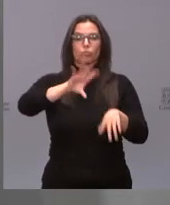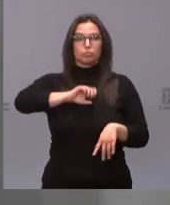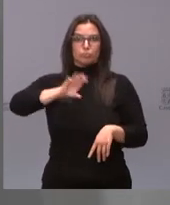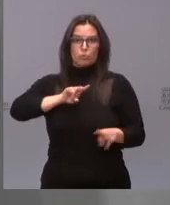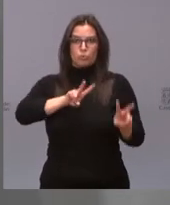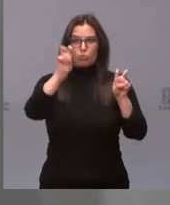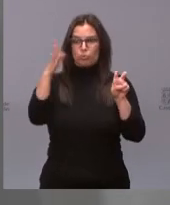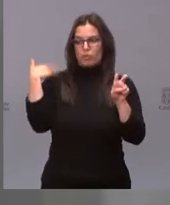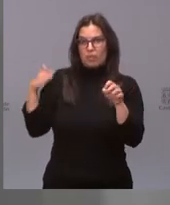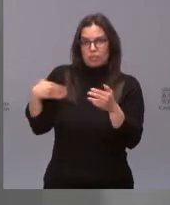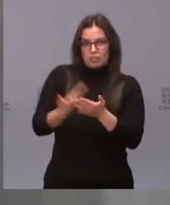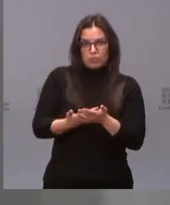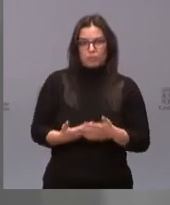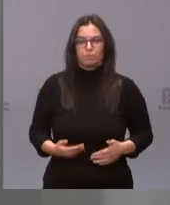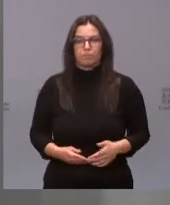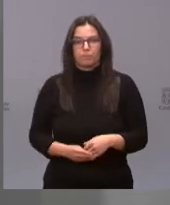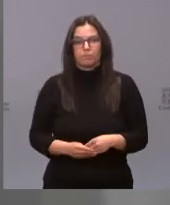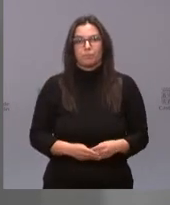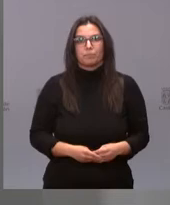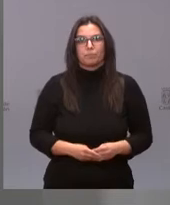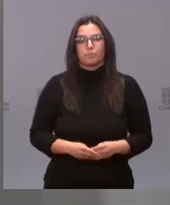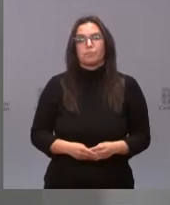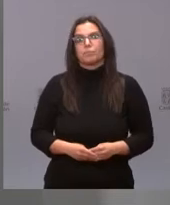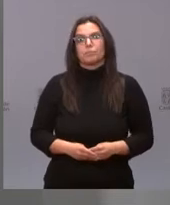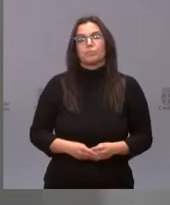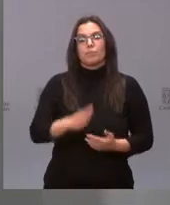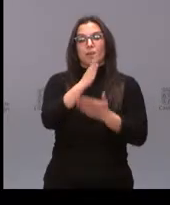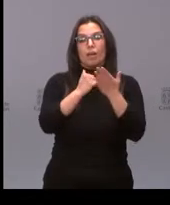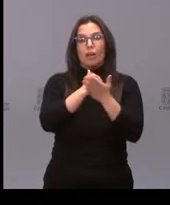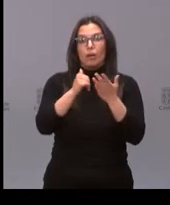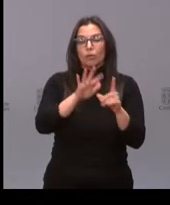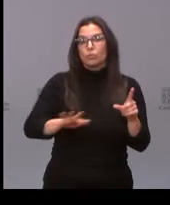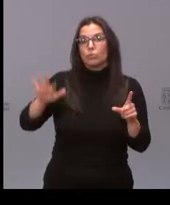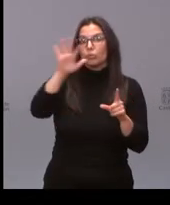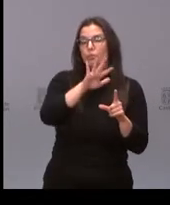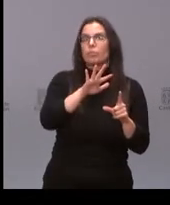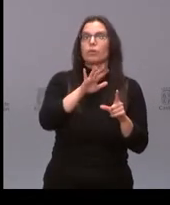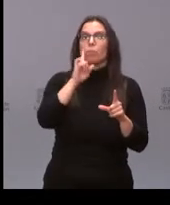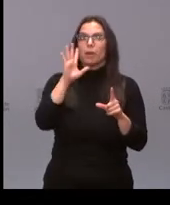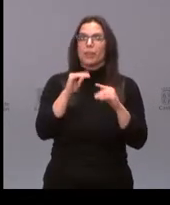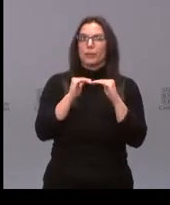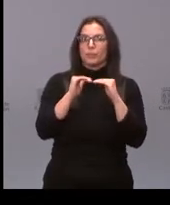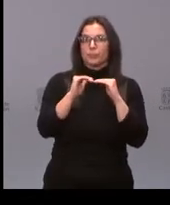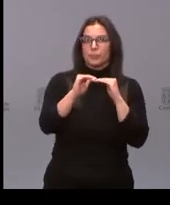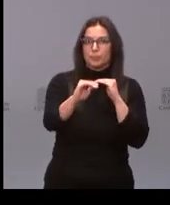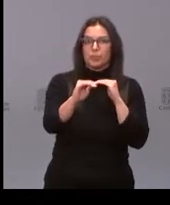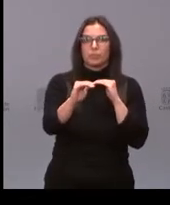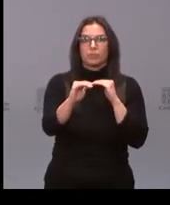horas. El RT a nivel autonómico parece estabilizarse en valores